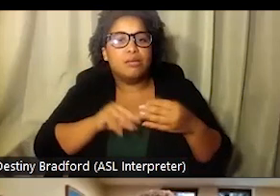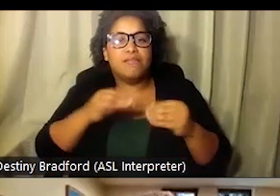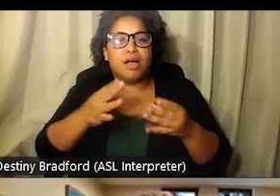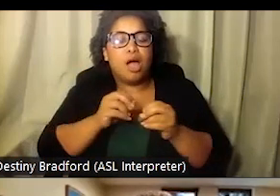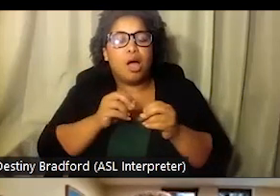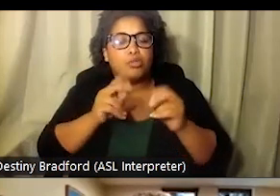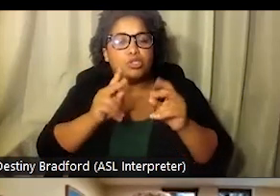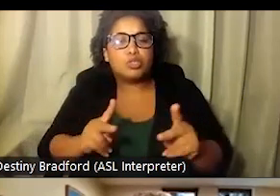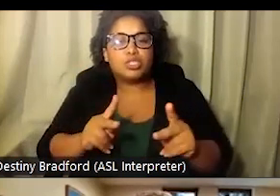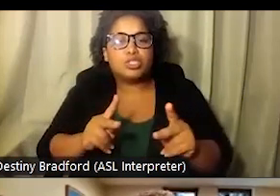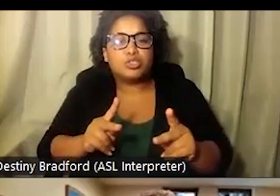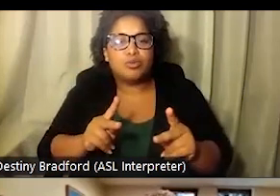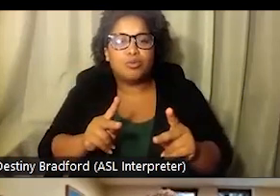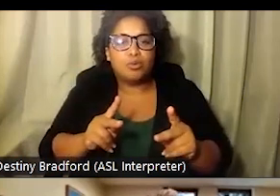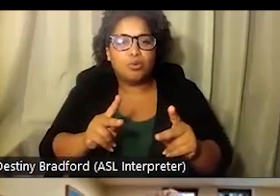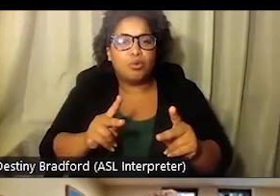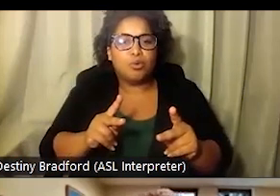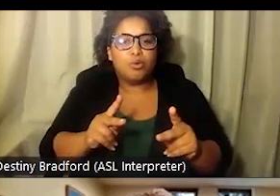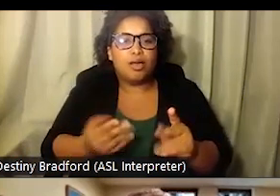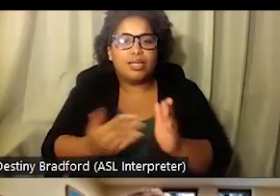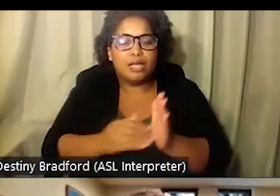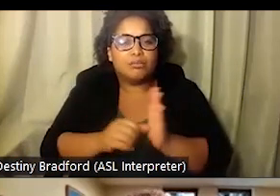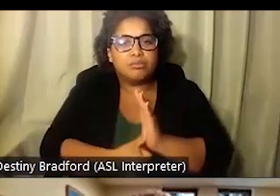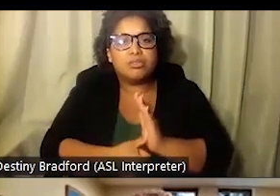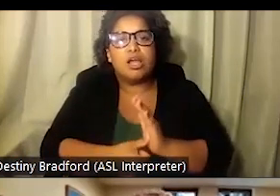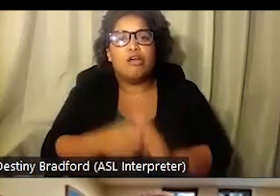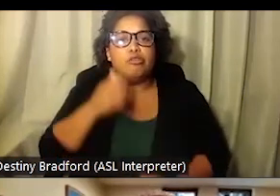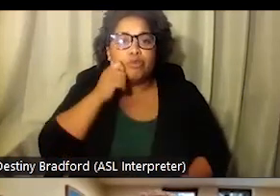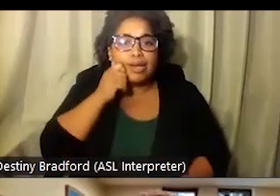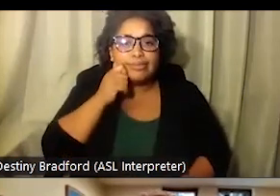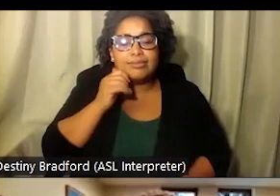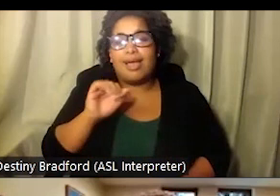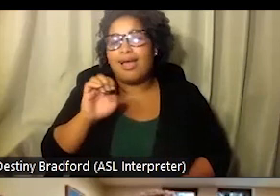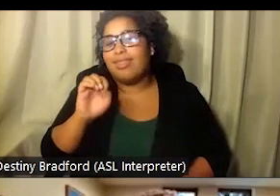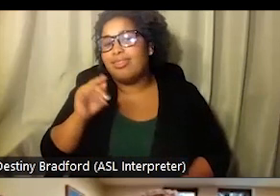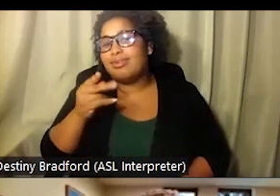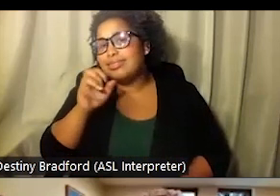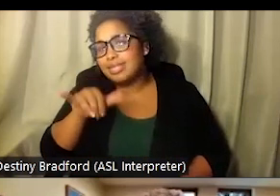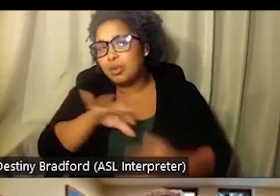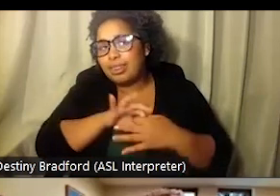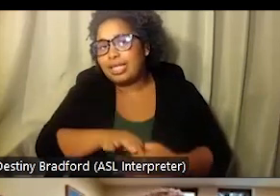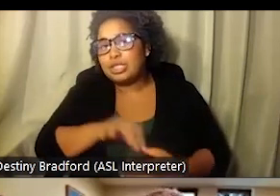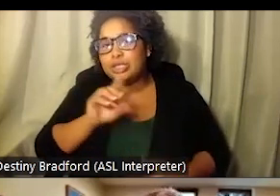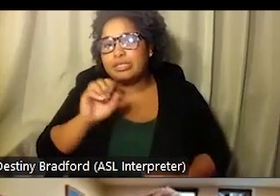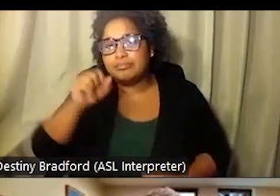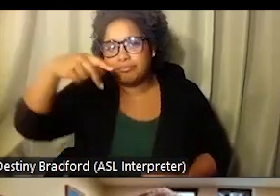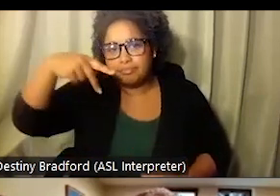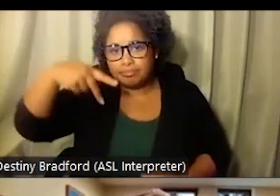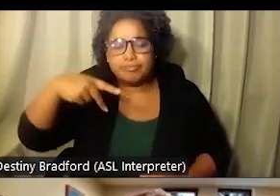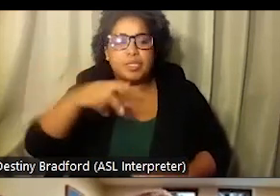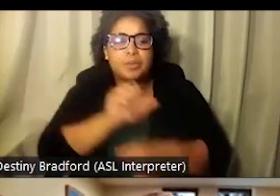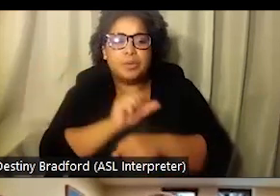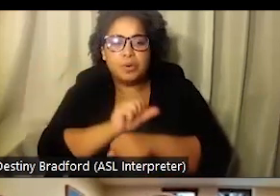fin, diré la oportunidad de reabordar el asunto de raza y etnia, específicamente en nuestra población